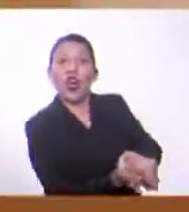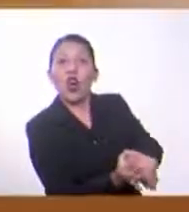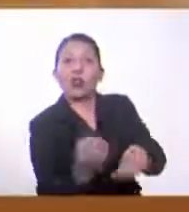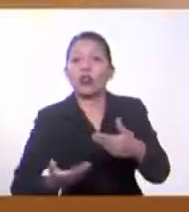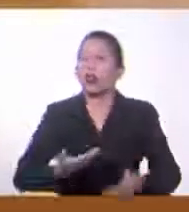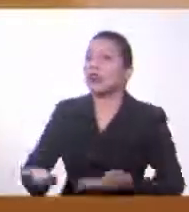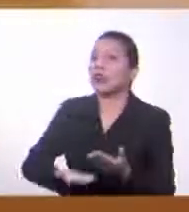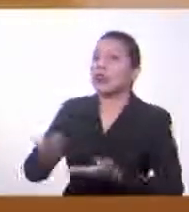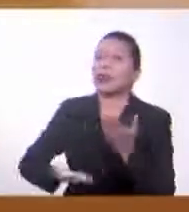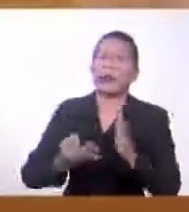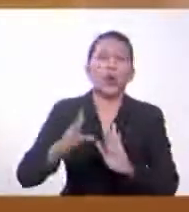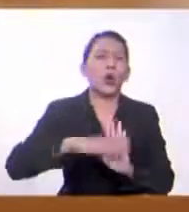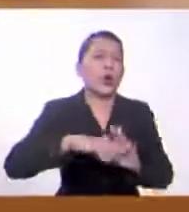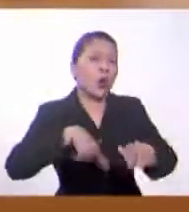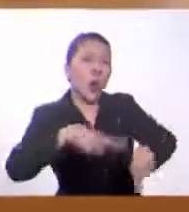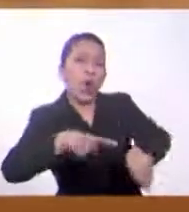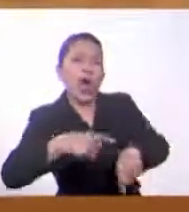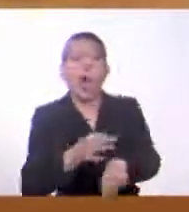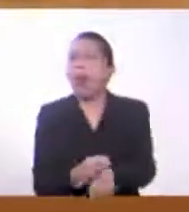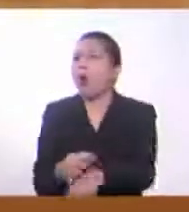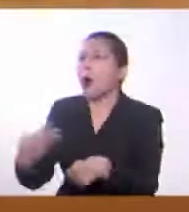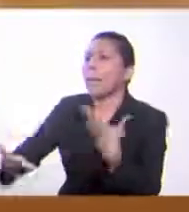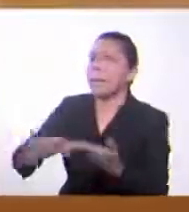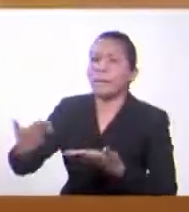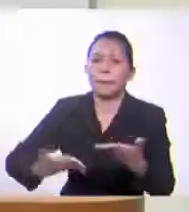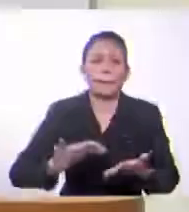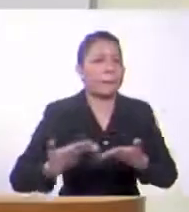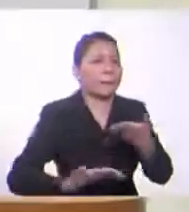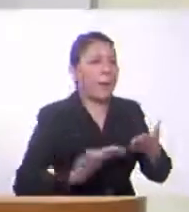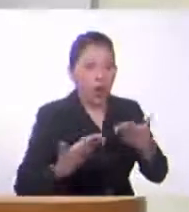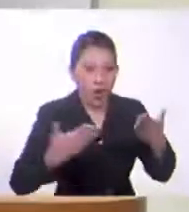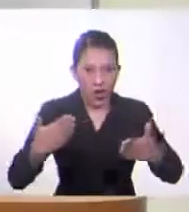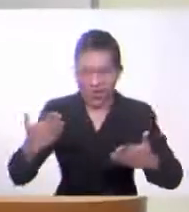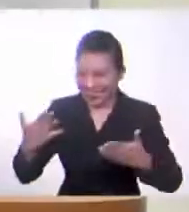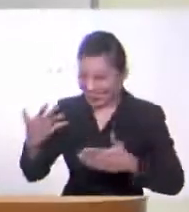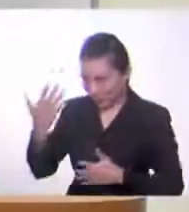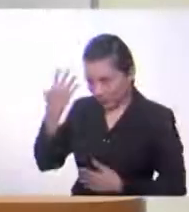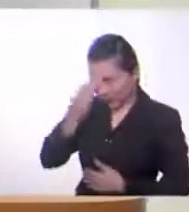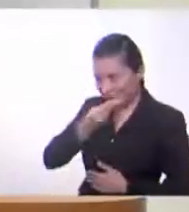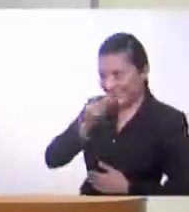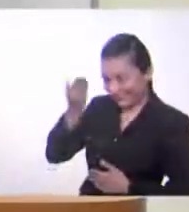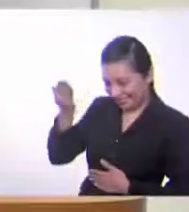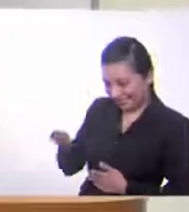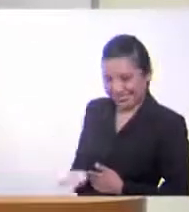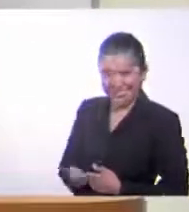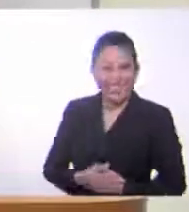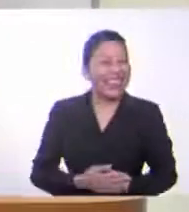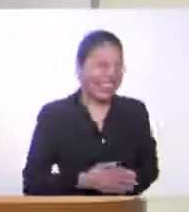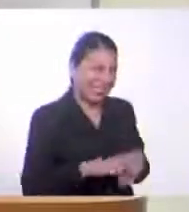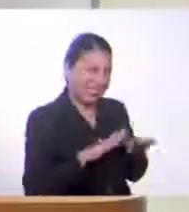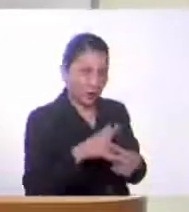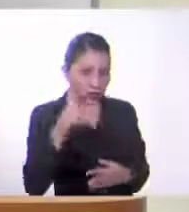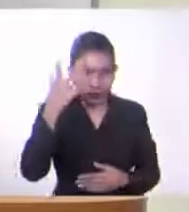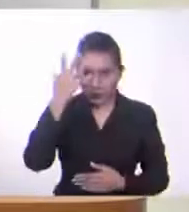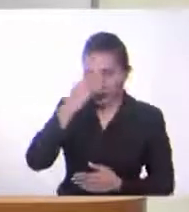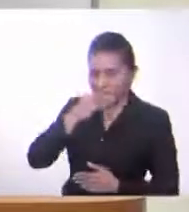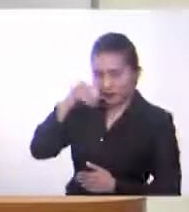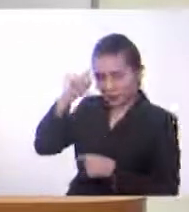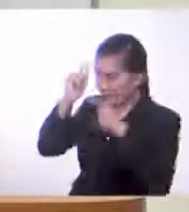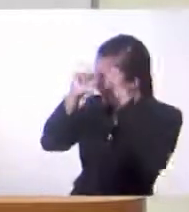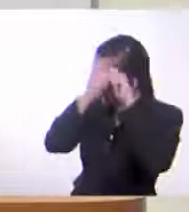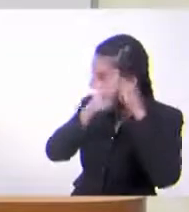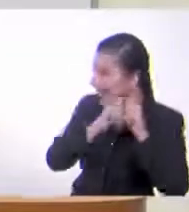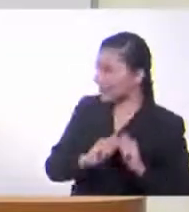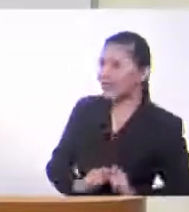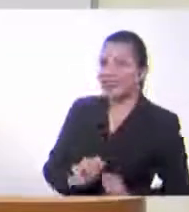baratos, los relojes, va a querer... Buenas, señorita, qué guapa usted. Ay, ¿verdad? Sí, mire esa trencita. ¿Verdad? Me encanta.